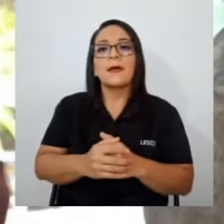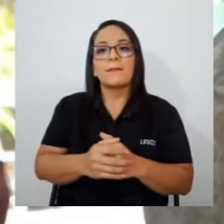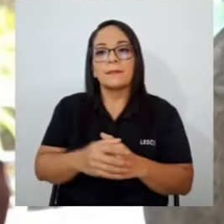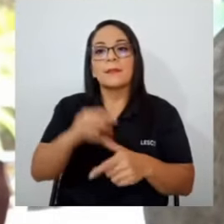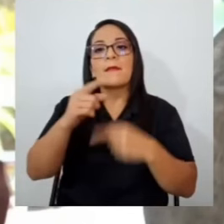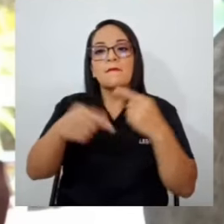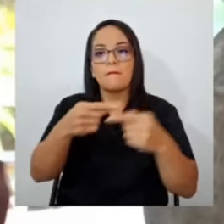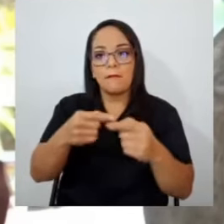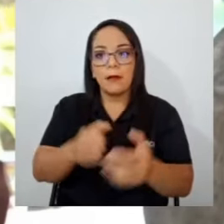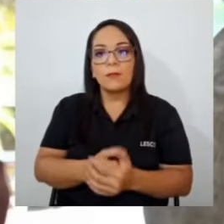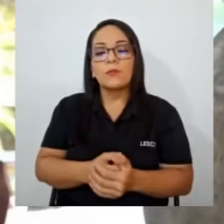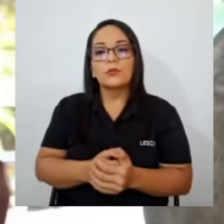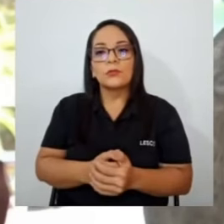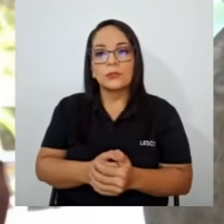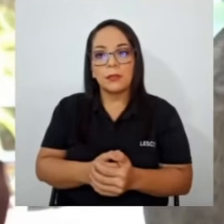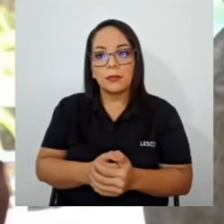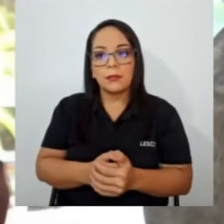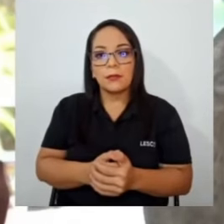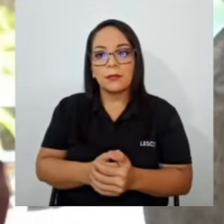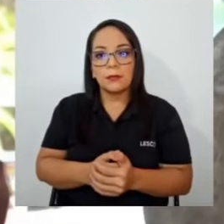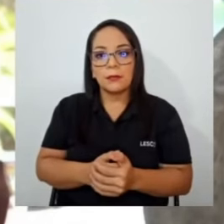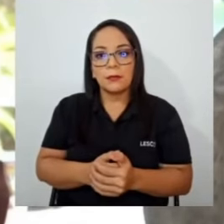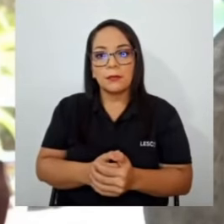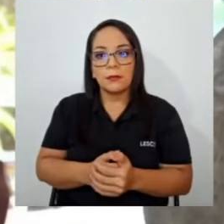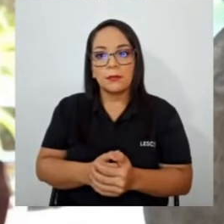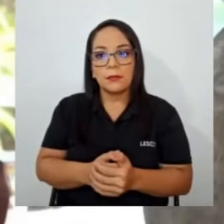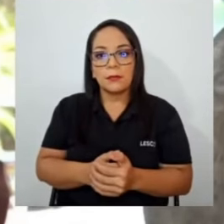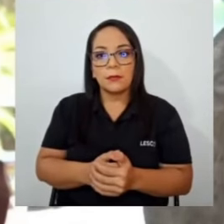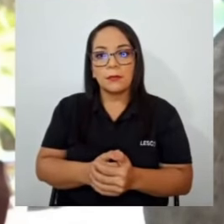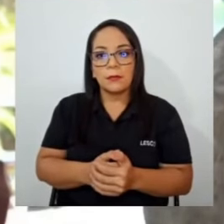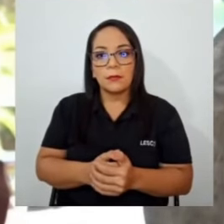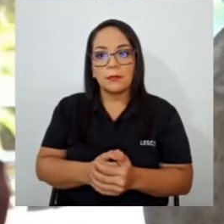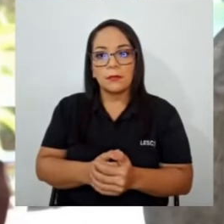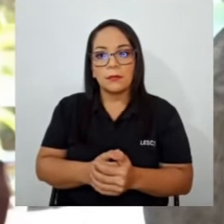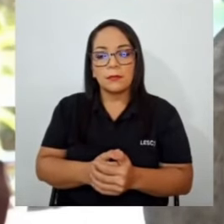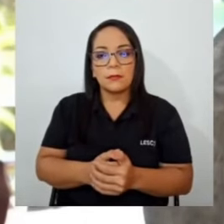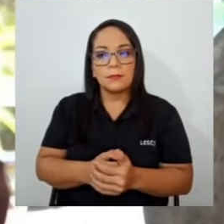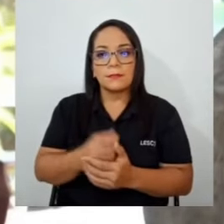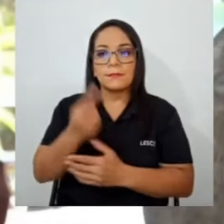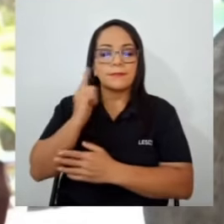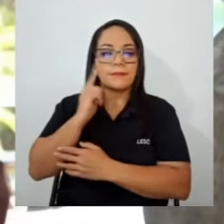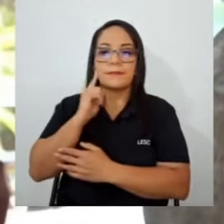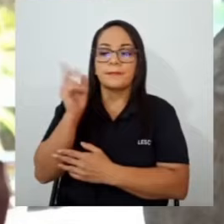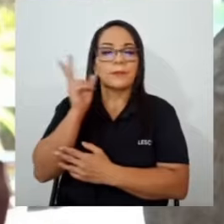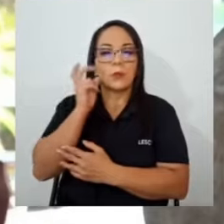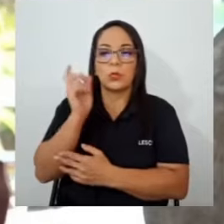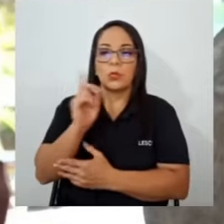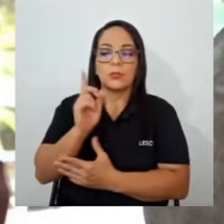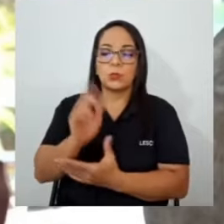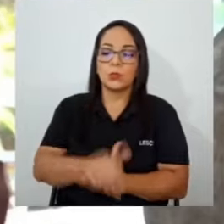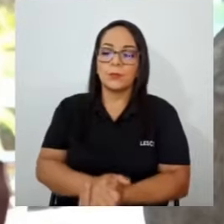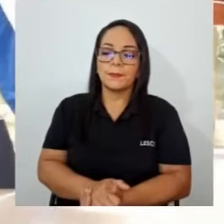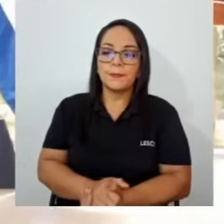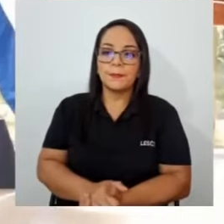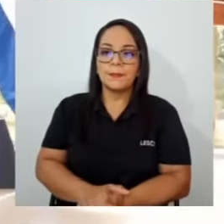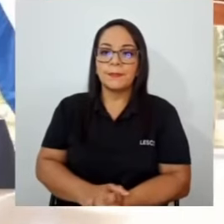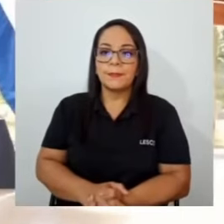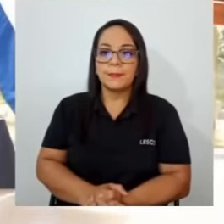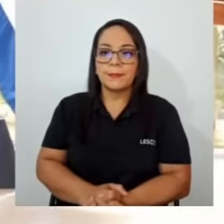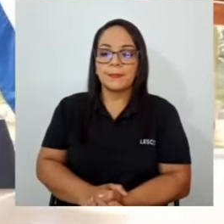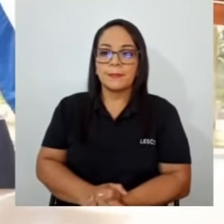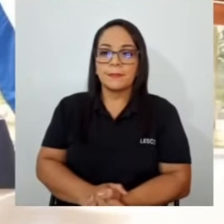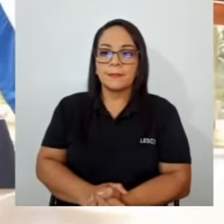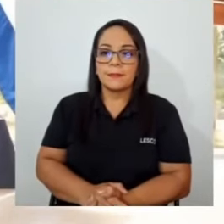a una conferencia de prensa para discutir esto con la ministra de Ciencia y Tecnología en los próximos días. Sí, y en la